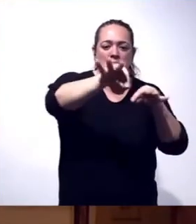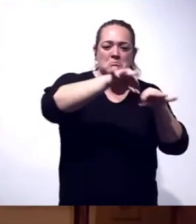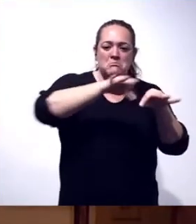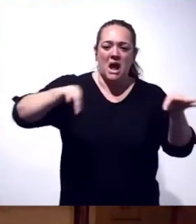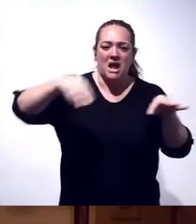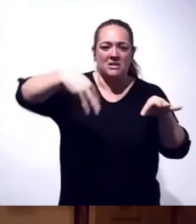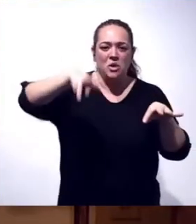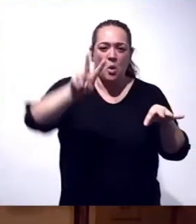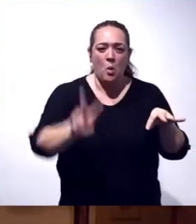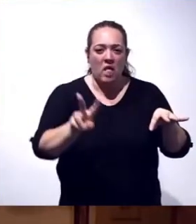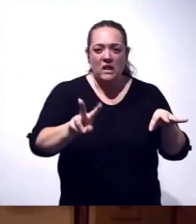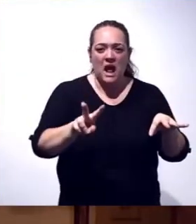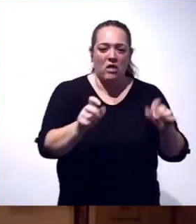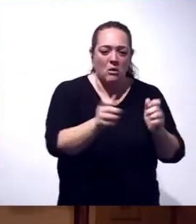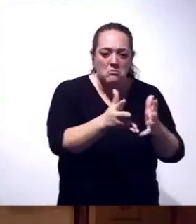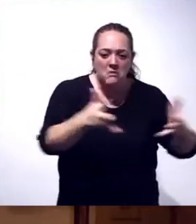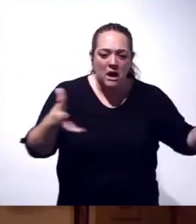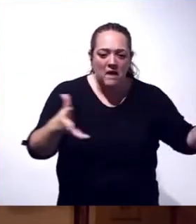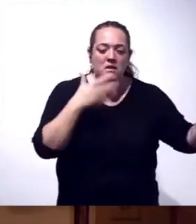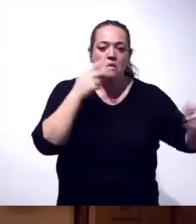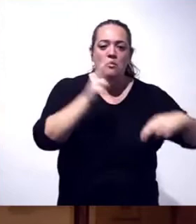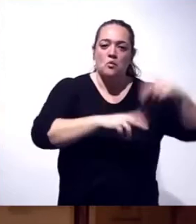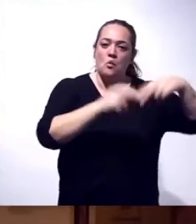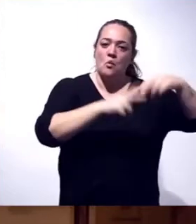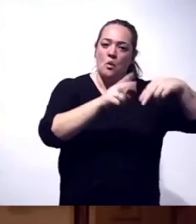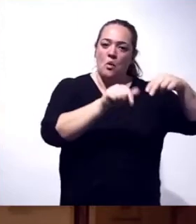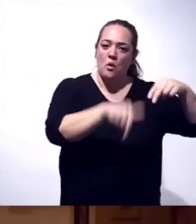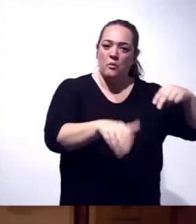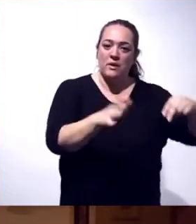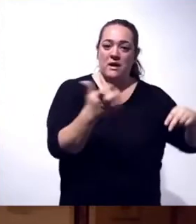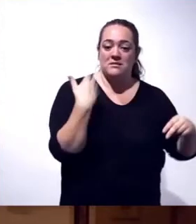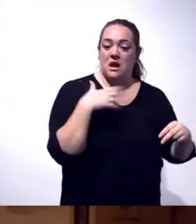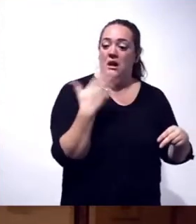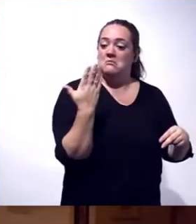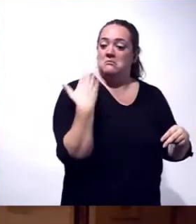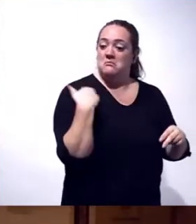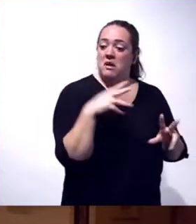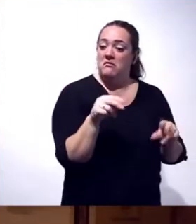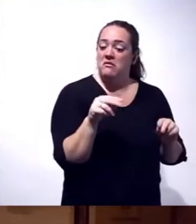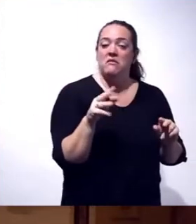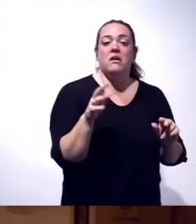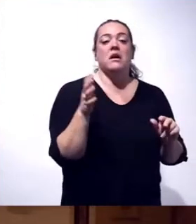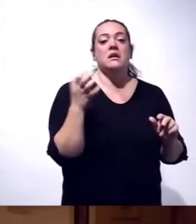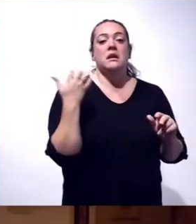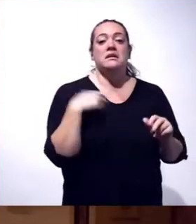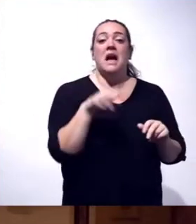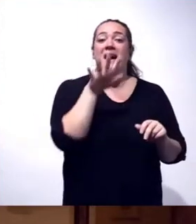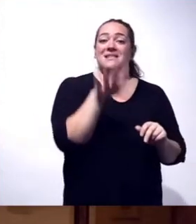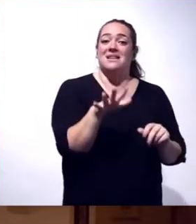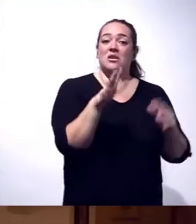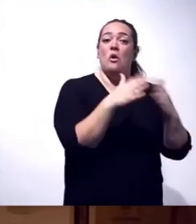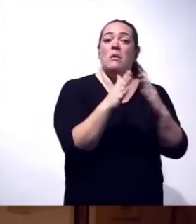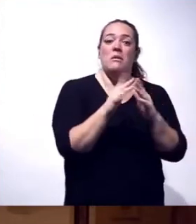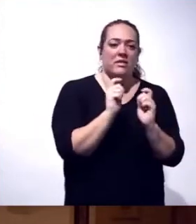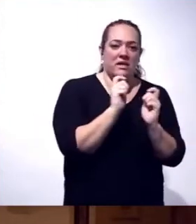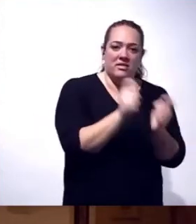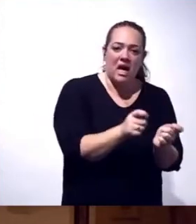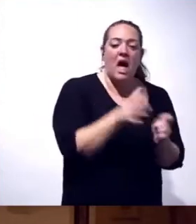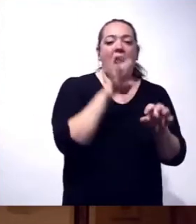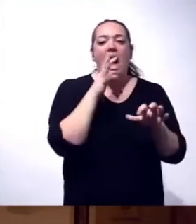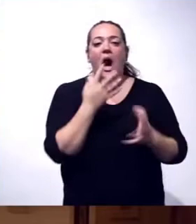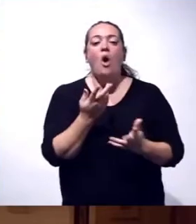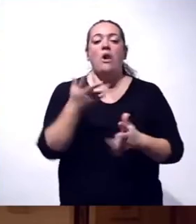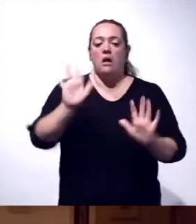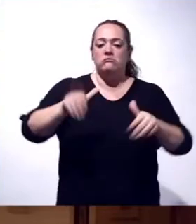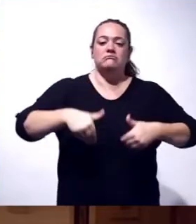cuadrados y lleva consigo unas obras de urbanización que han sido terminadas y se han entregado ya, se han terminado ya cinco viviendas y ahora llegan nuevas